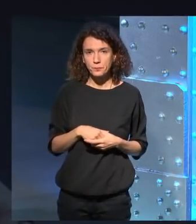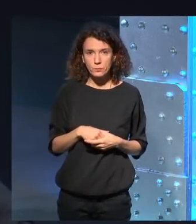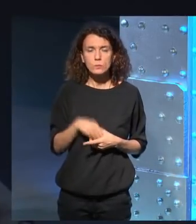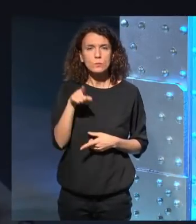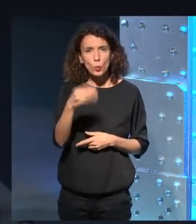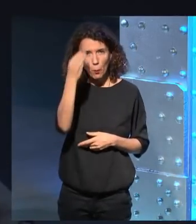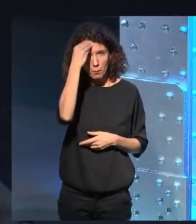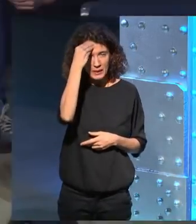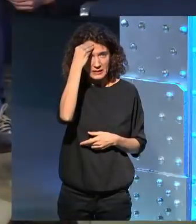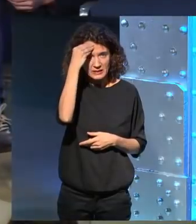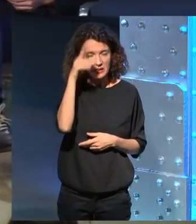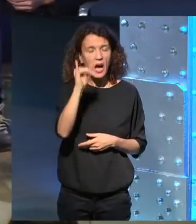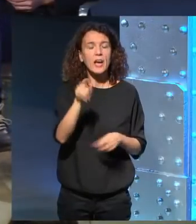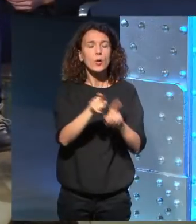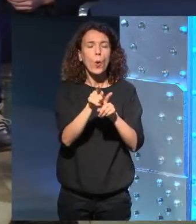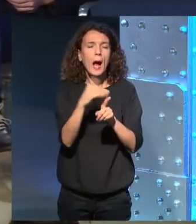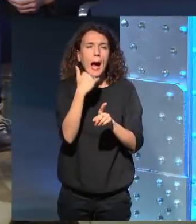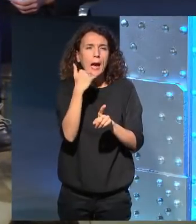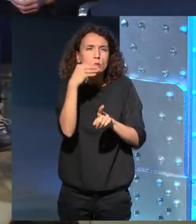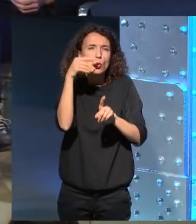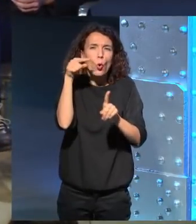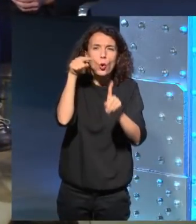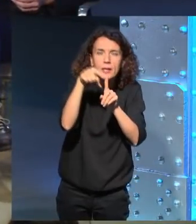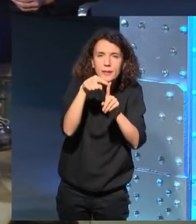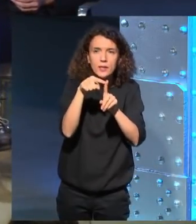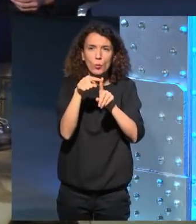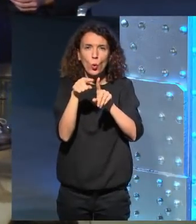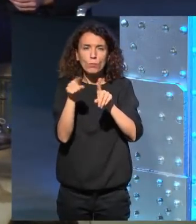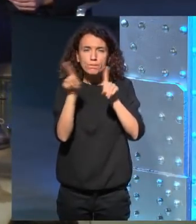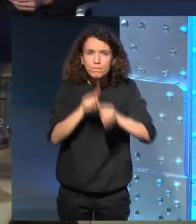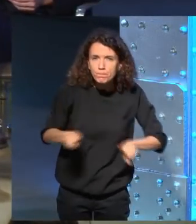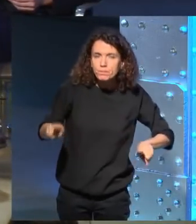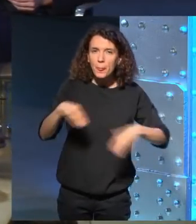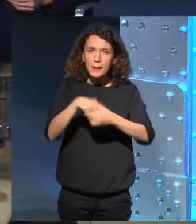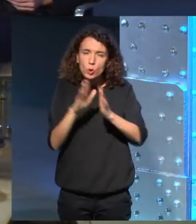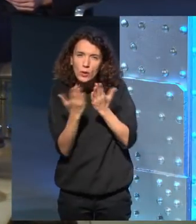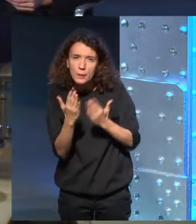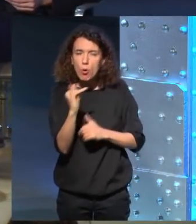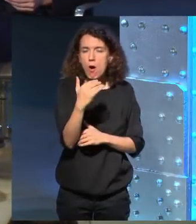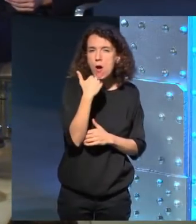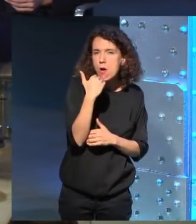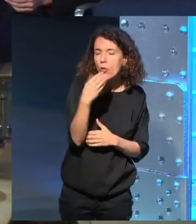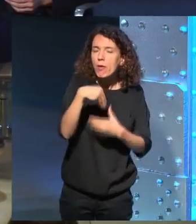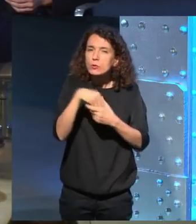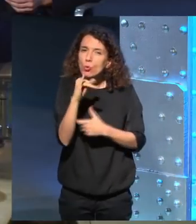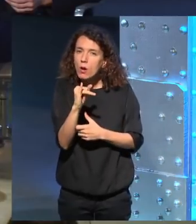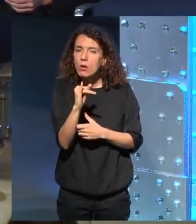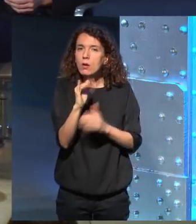¿tú crees que hay una intención homeopática en estos libros tuyos que